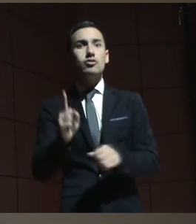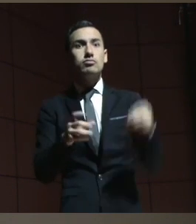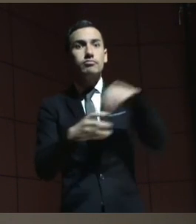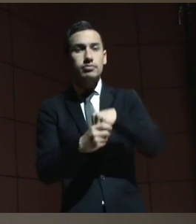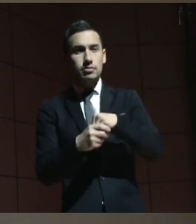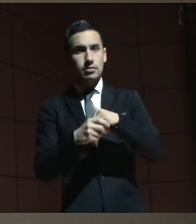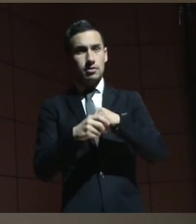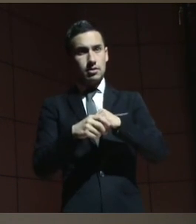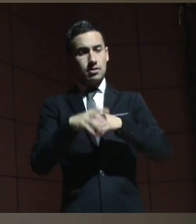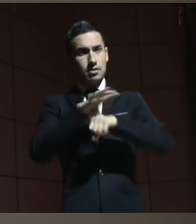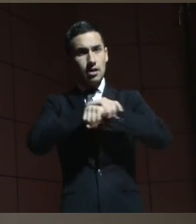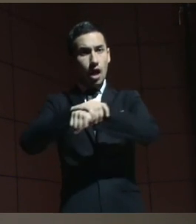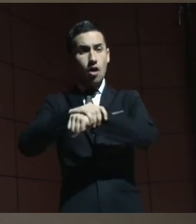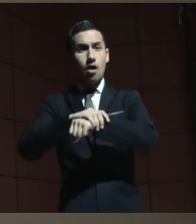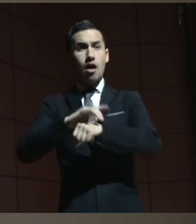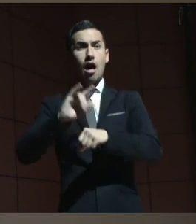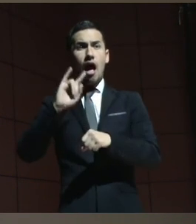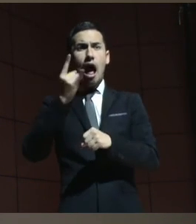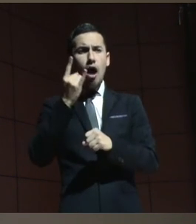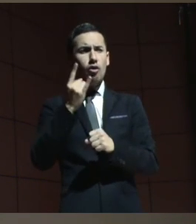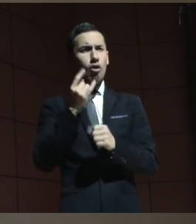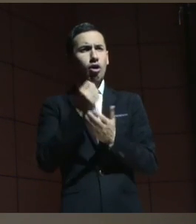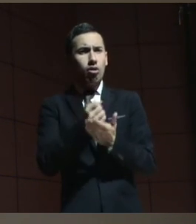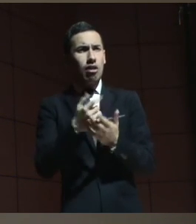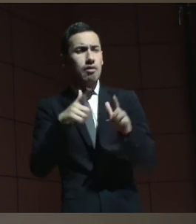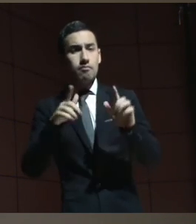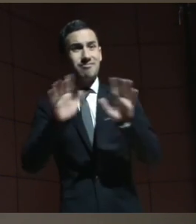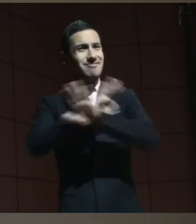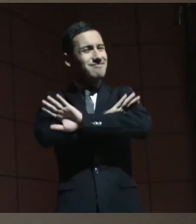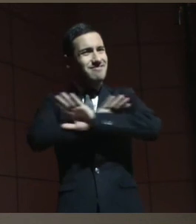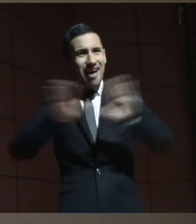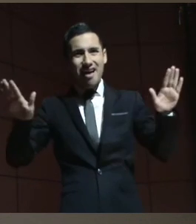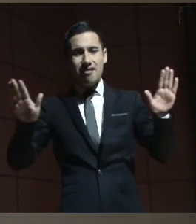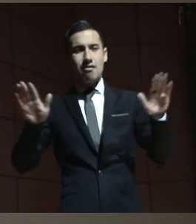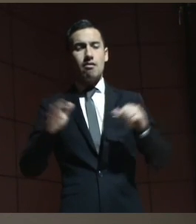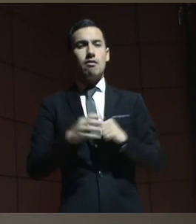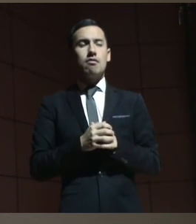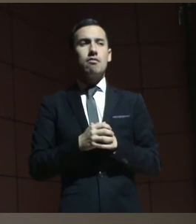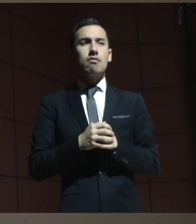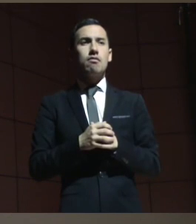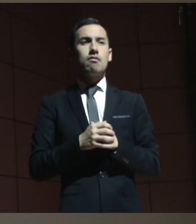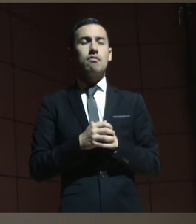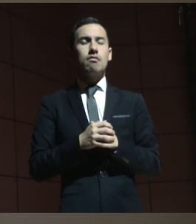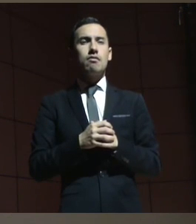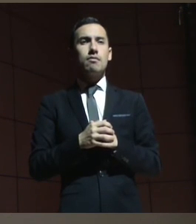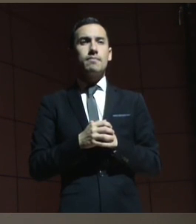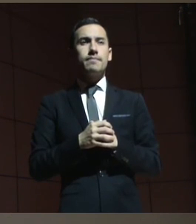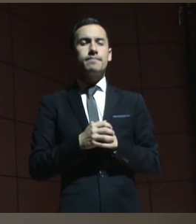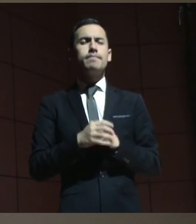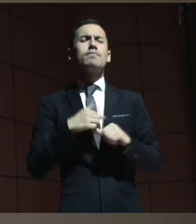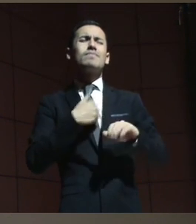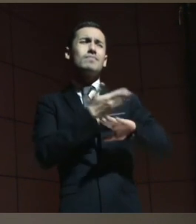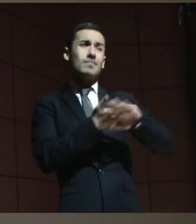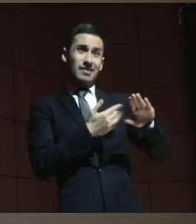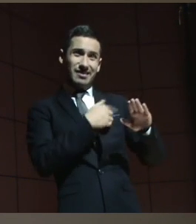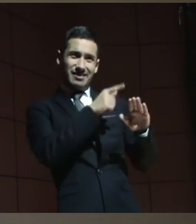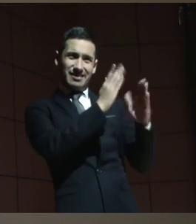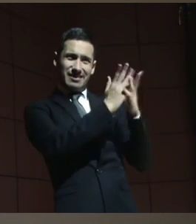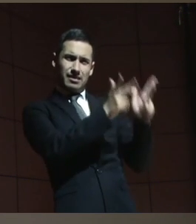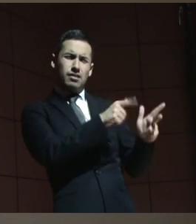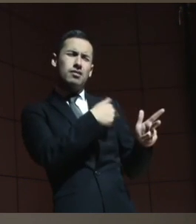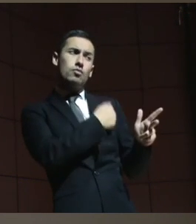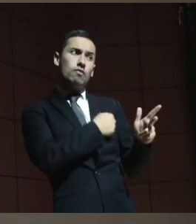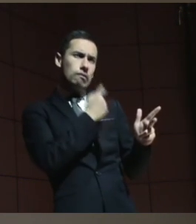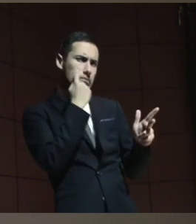sin ninguna condición de peligrosidad ni tampoco de la salud mental le pide que por favor lo